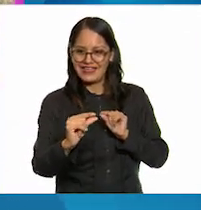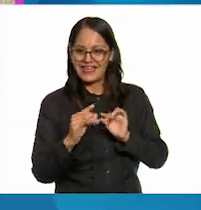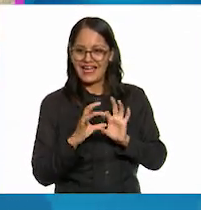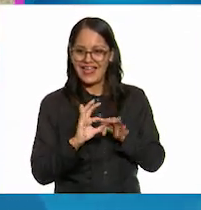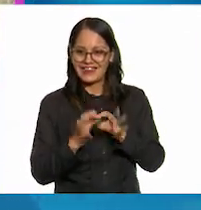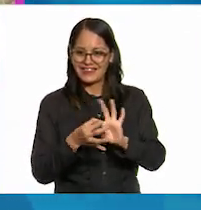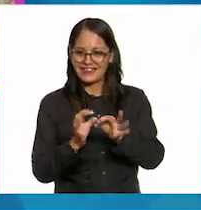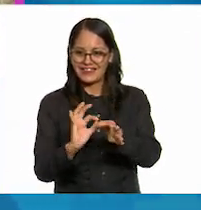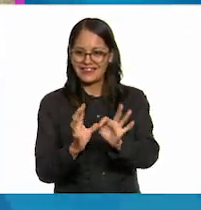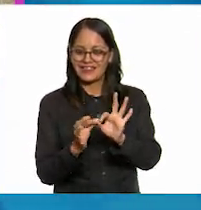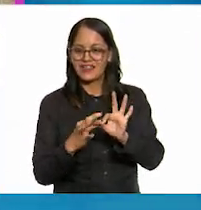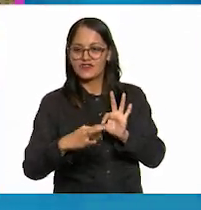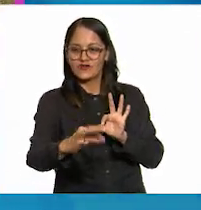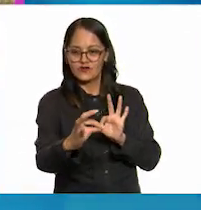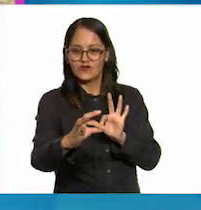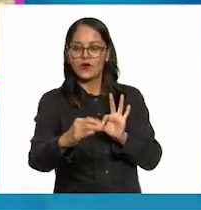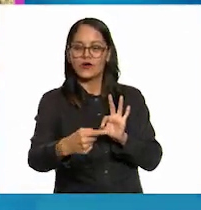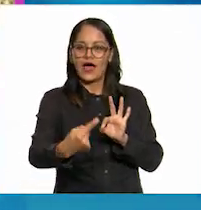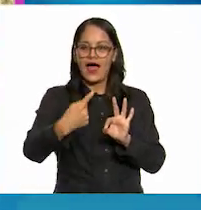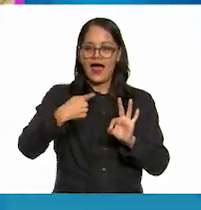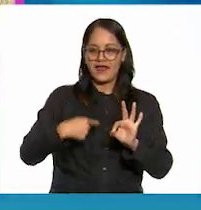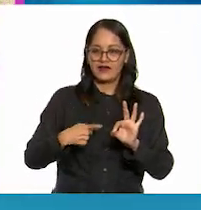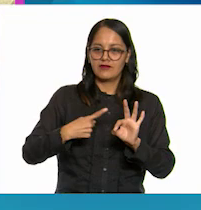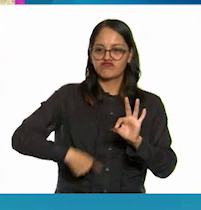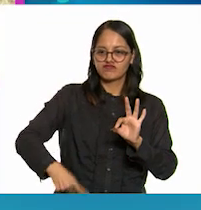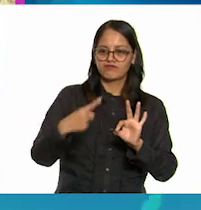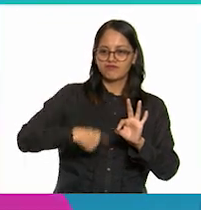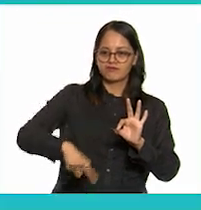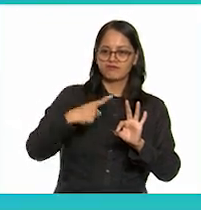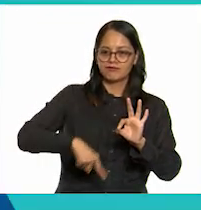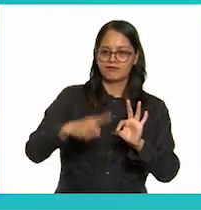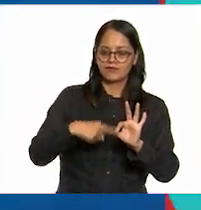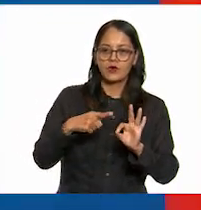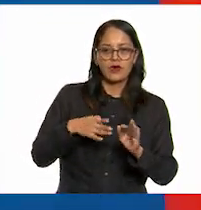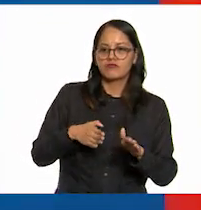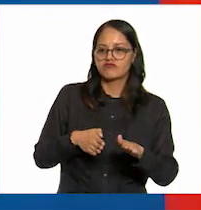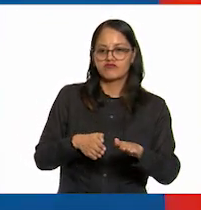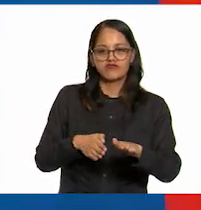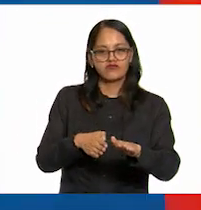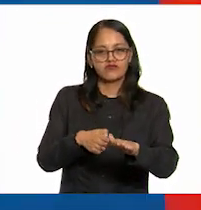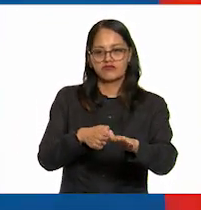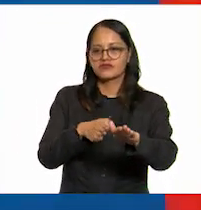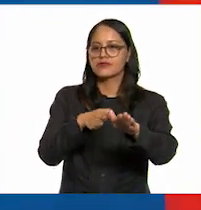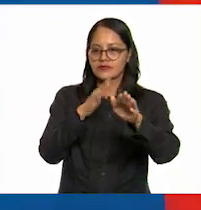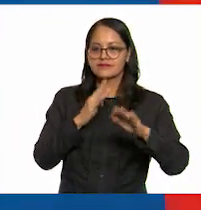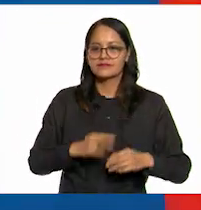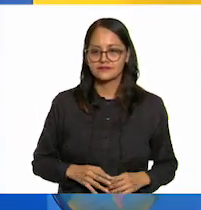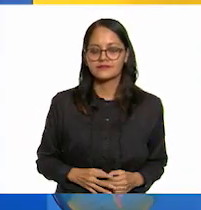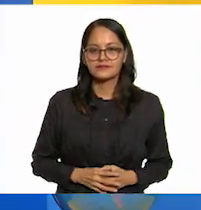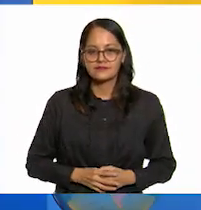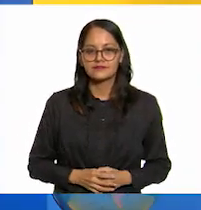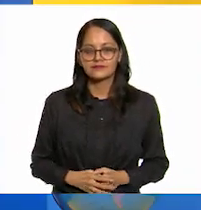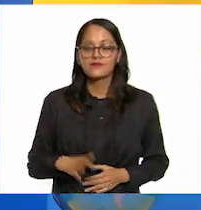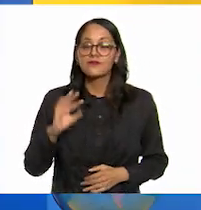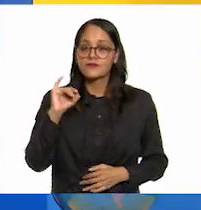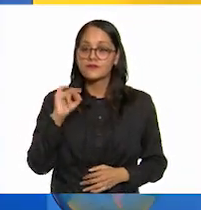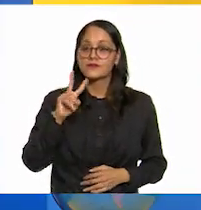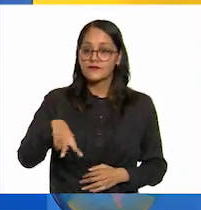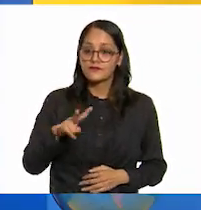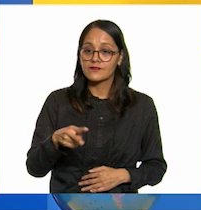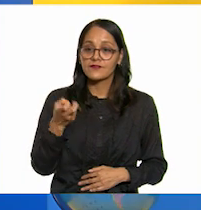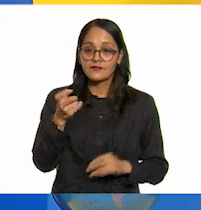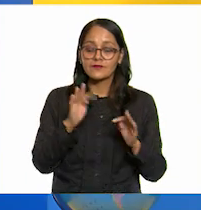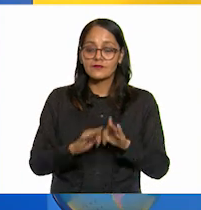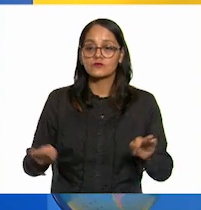la hacen rodar y por supuesto esta fuerza causa que avance la bicicleta por eso es